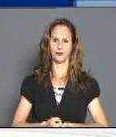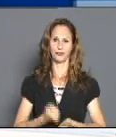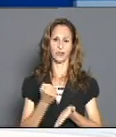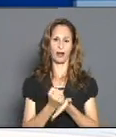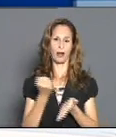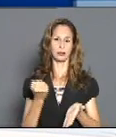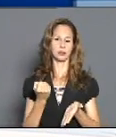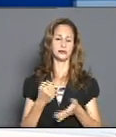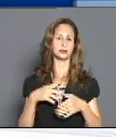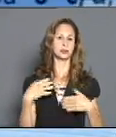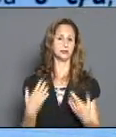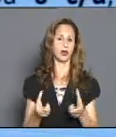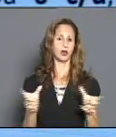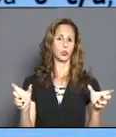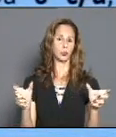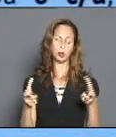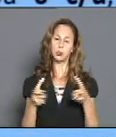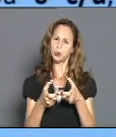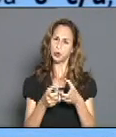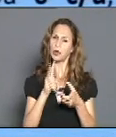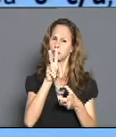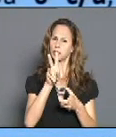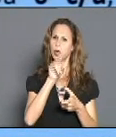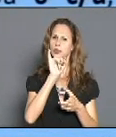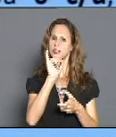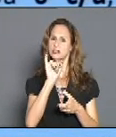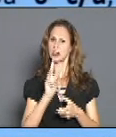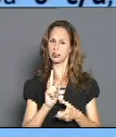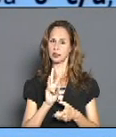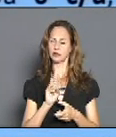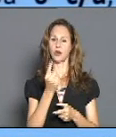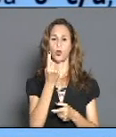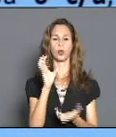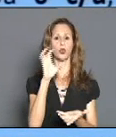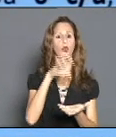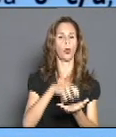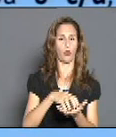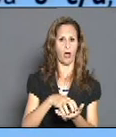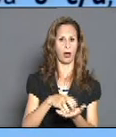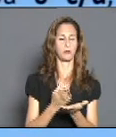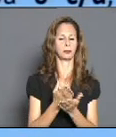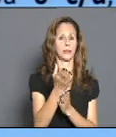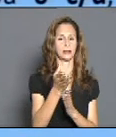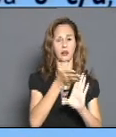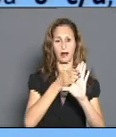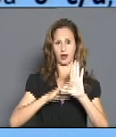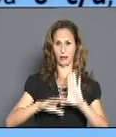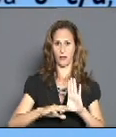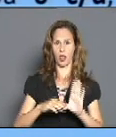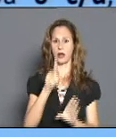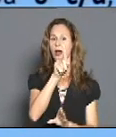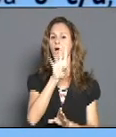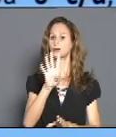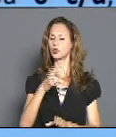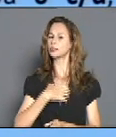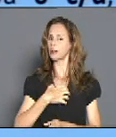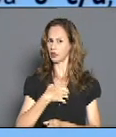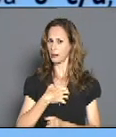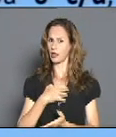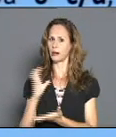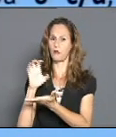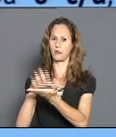provincia siguen disminuyendo. 263. Se mantiene un evento abierto en el municipio de Jibara. Los 14 territorios tienen focos